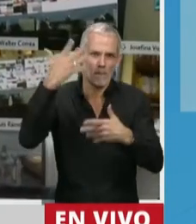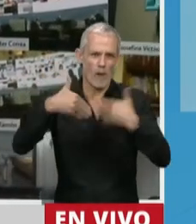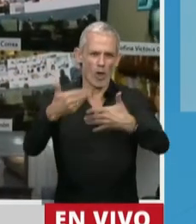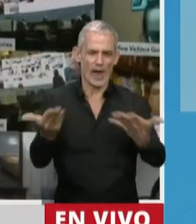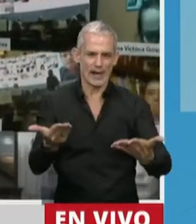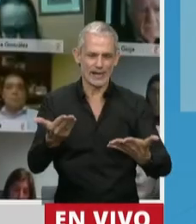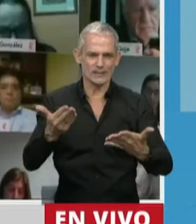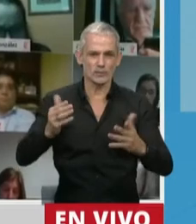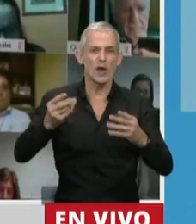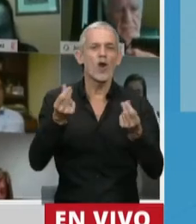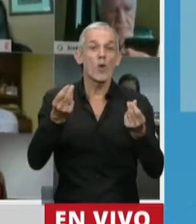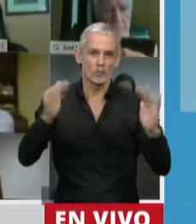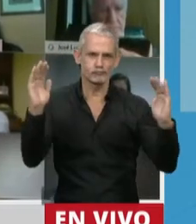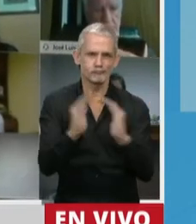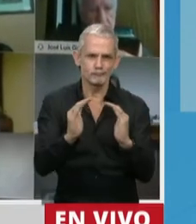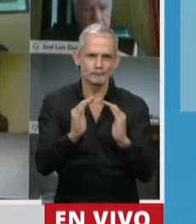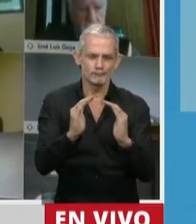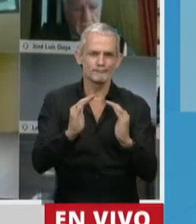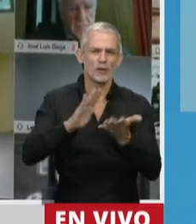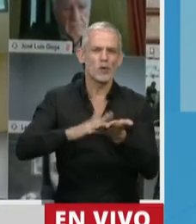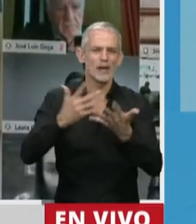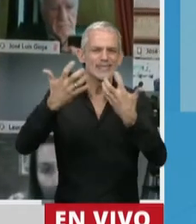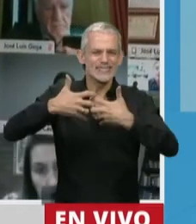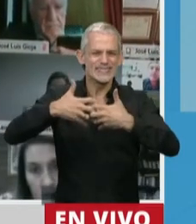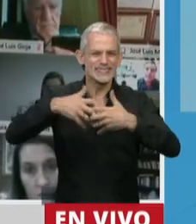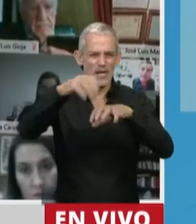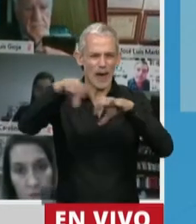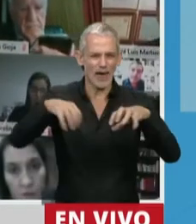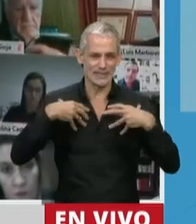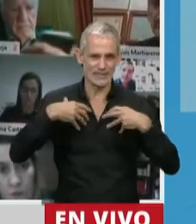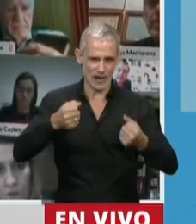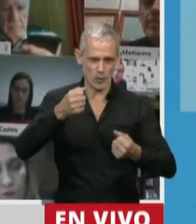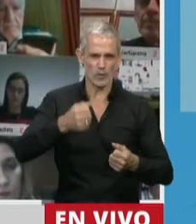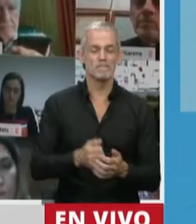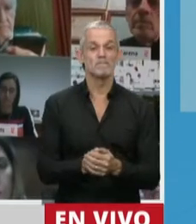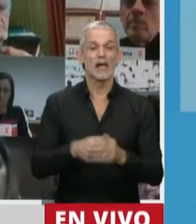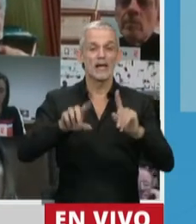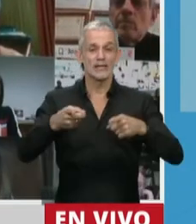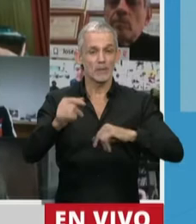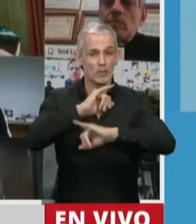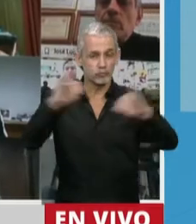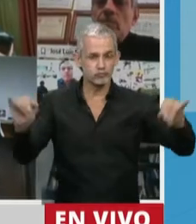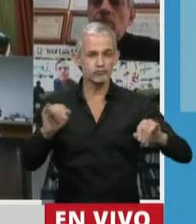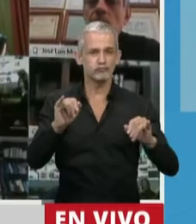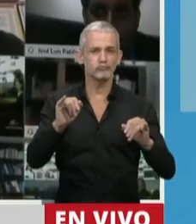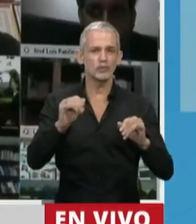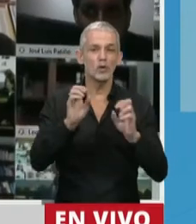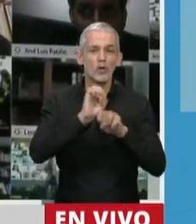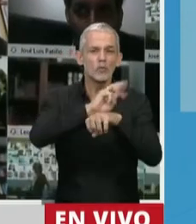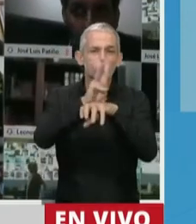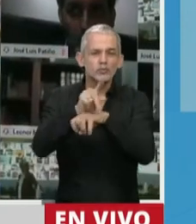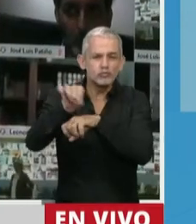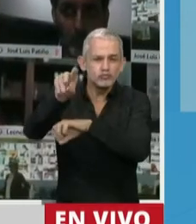reduciendo los costos en el sistema de la salud. Asimismo, como ya se ha dicho, reduce también la circulación del virus